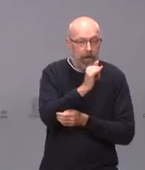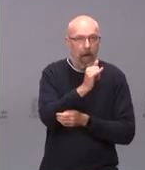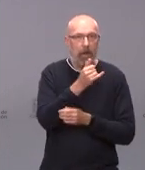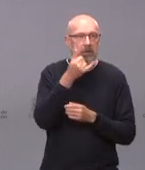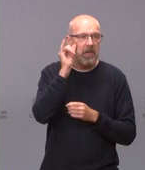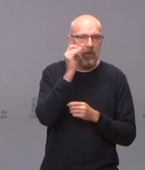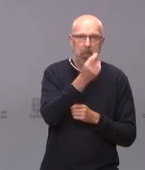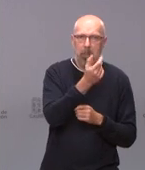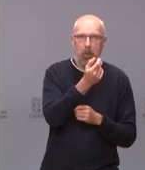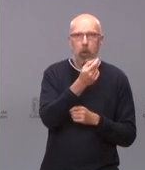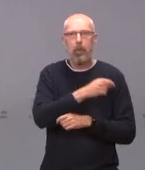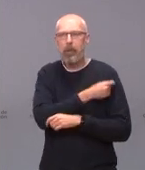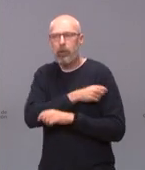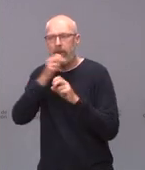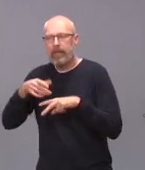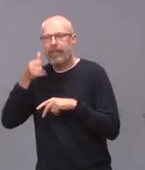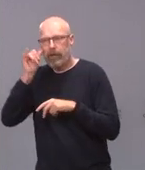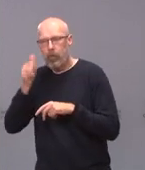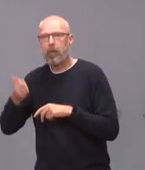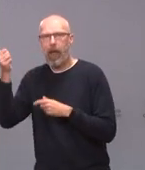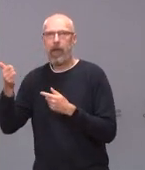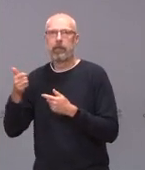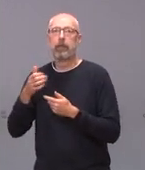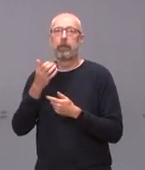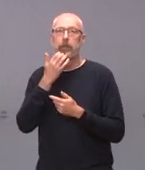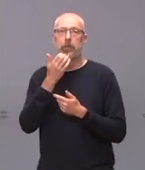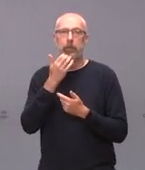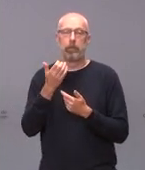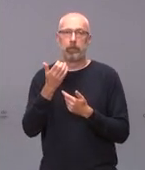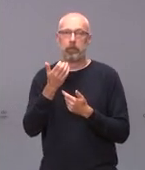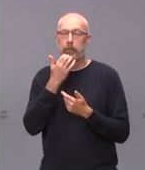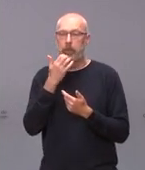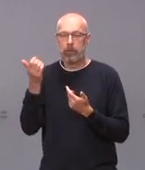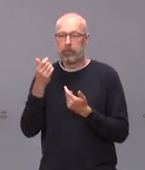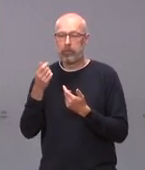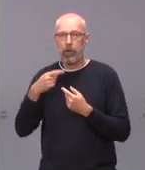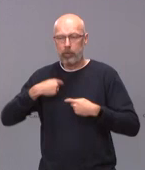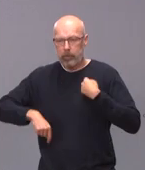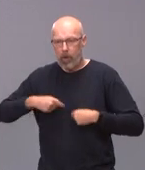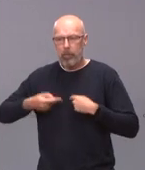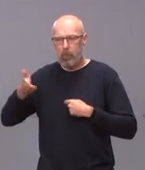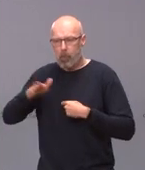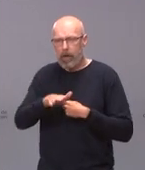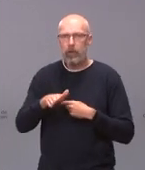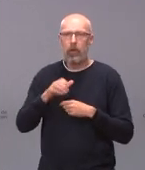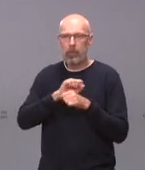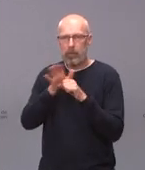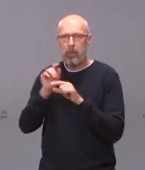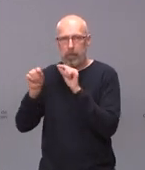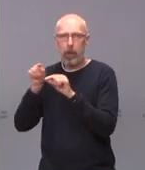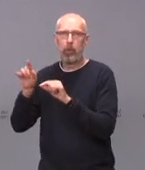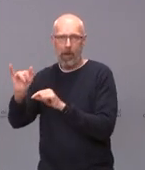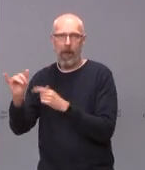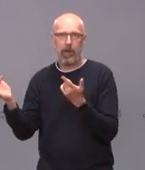vacunándose porque lo que sí que produce trombos y mortalidad es el coronavirus entonces no tienen que tener ninguna duda